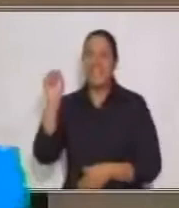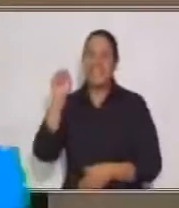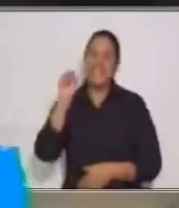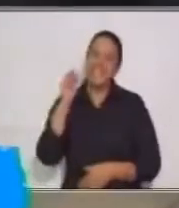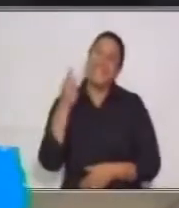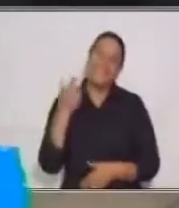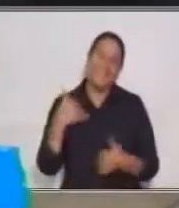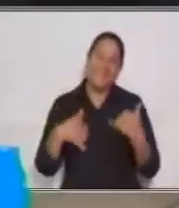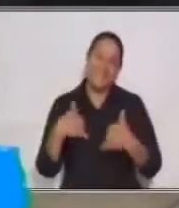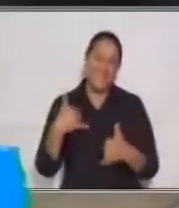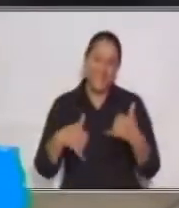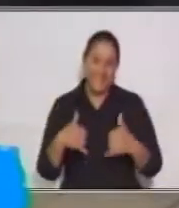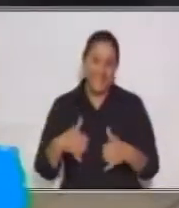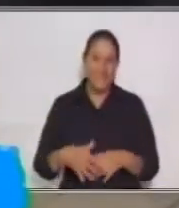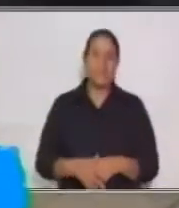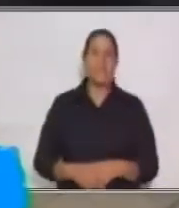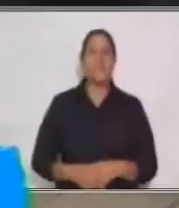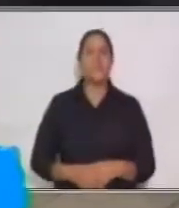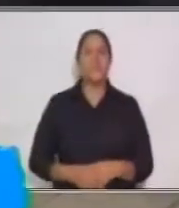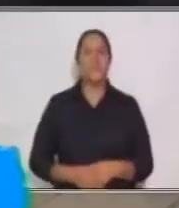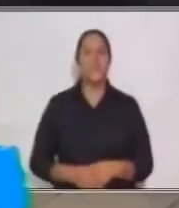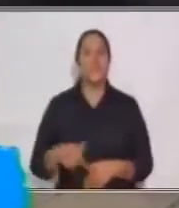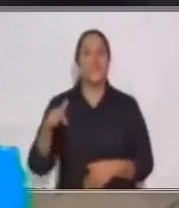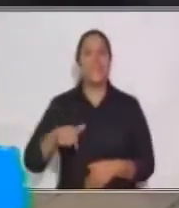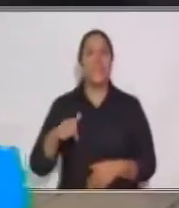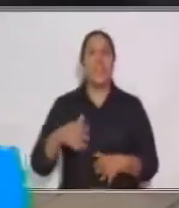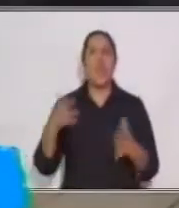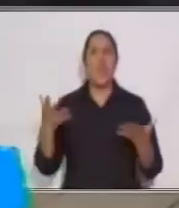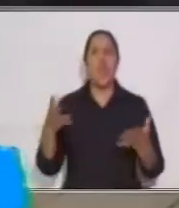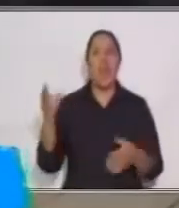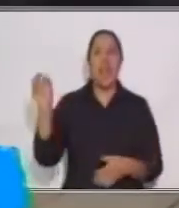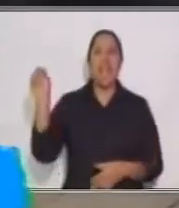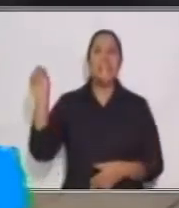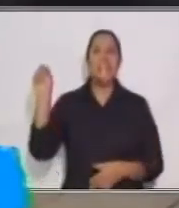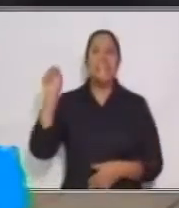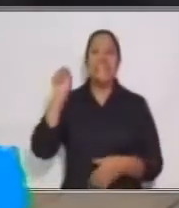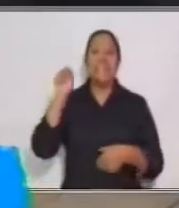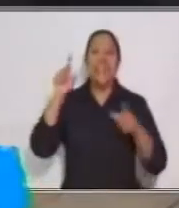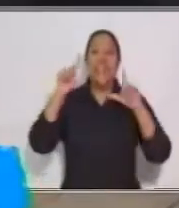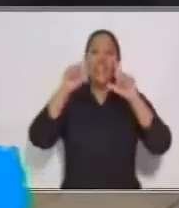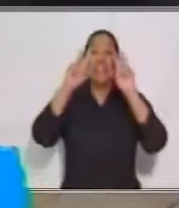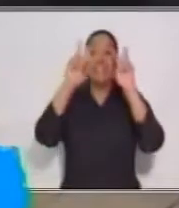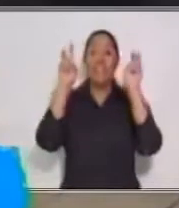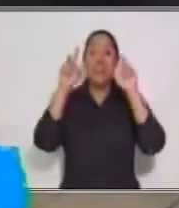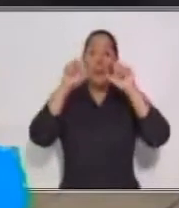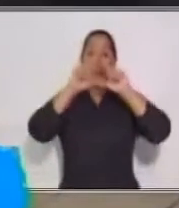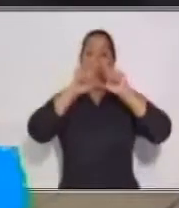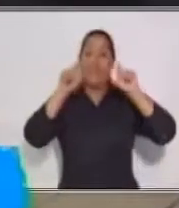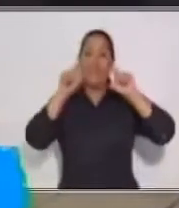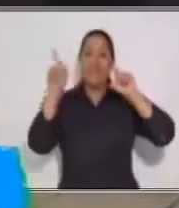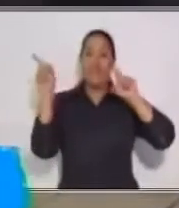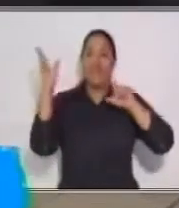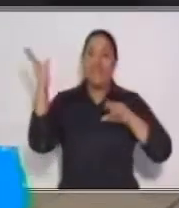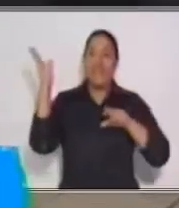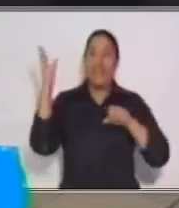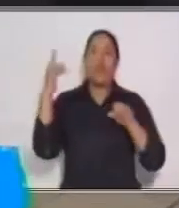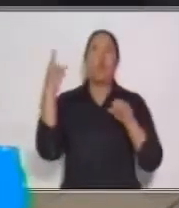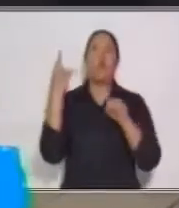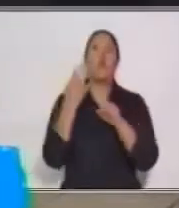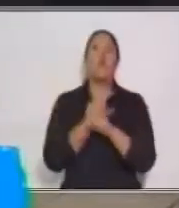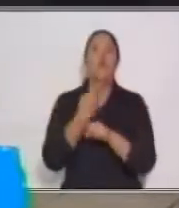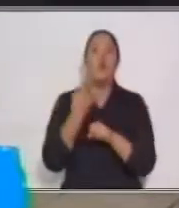Y ahora, la zanahoria, ¿qué tiene el tema del día de hoy? Sí, uso del